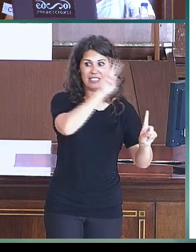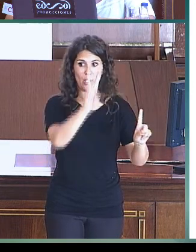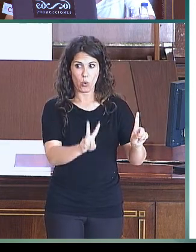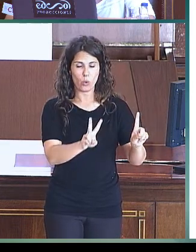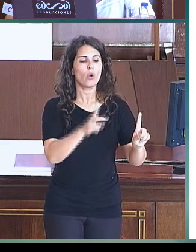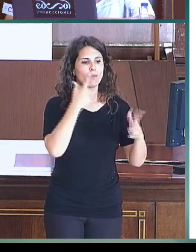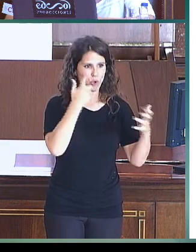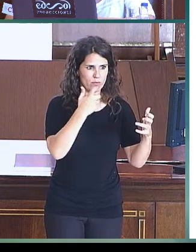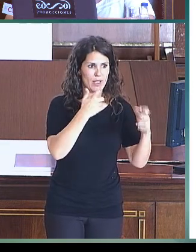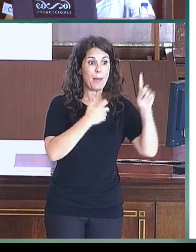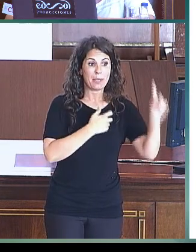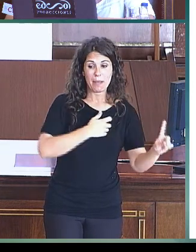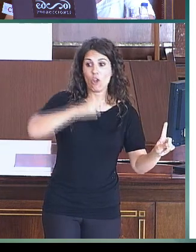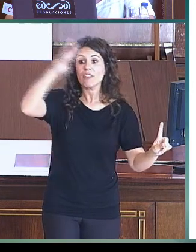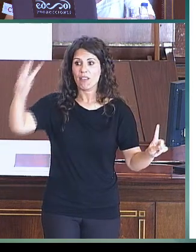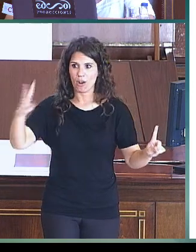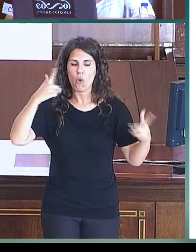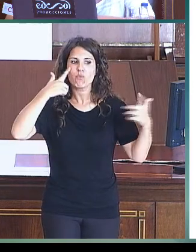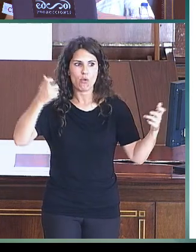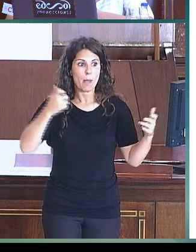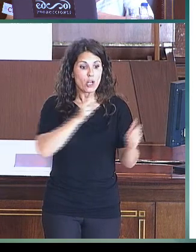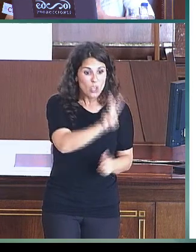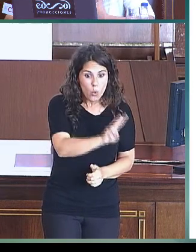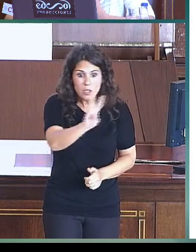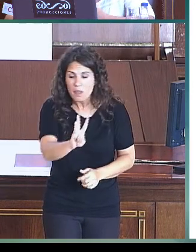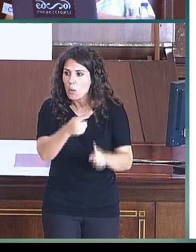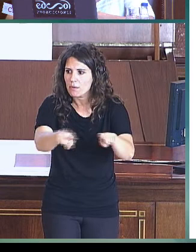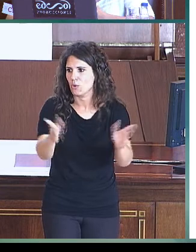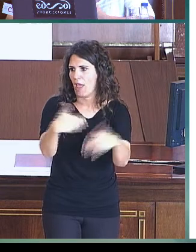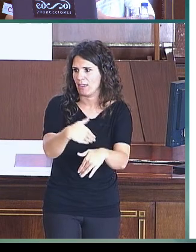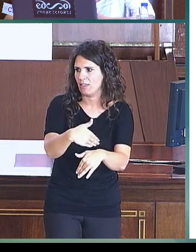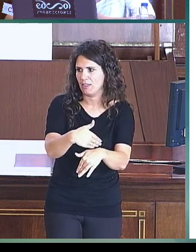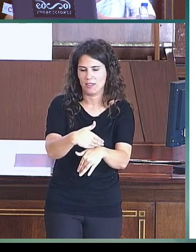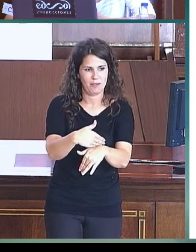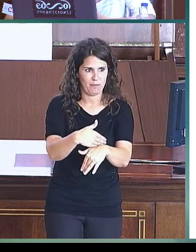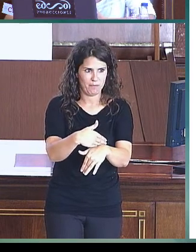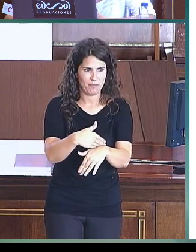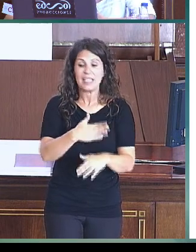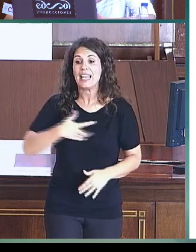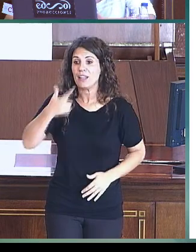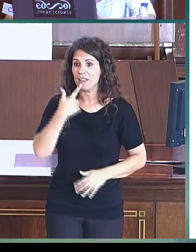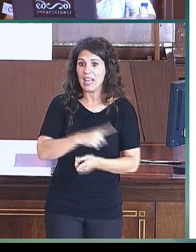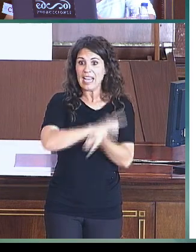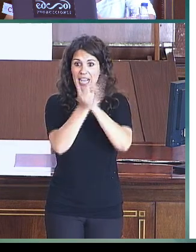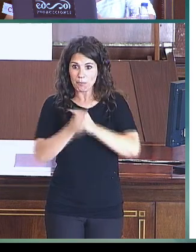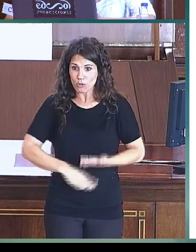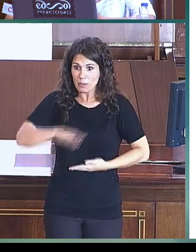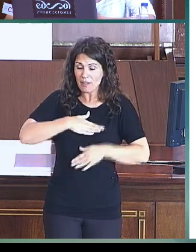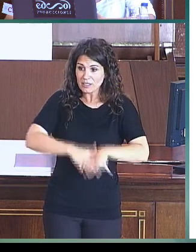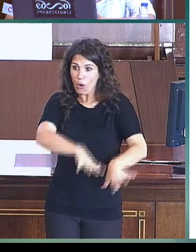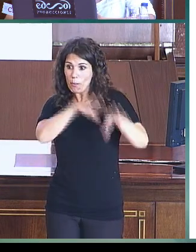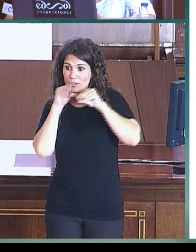primero y el tercero, pero no entre el segundo y el tercero. Es decir, que los cambios en las competencias de comprensión